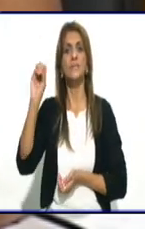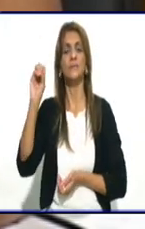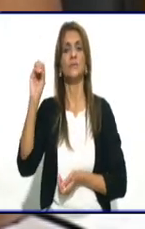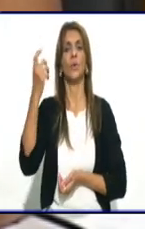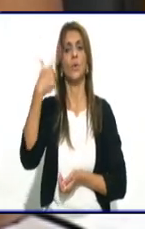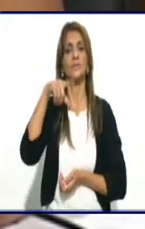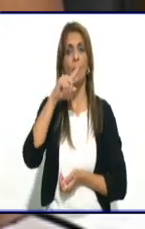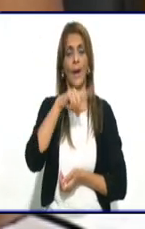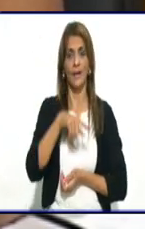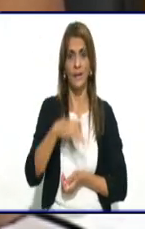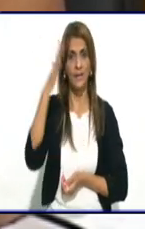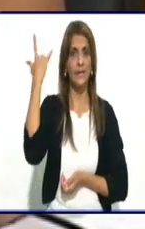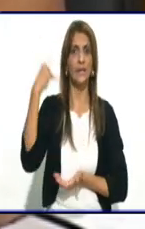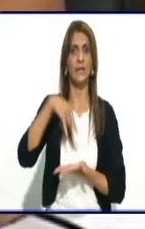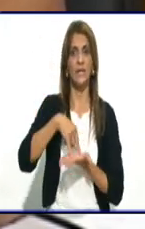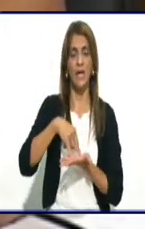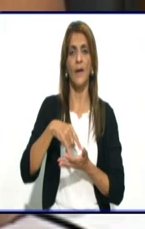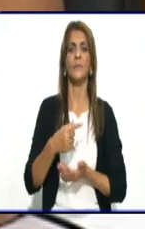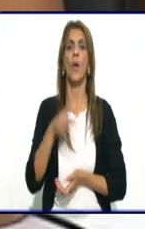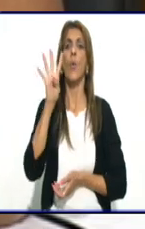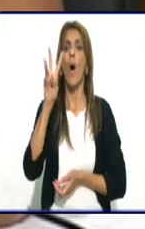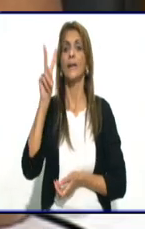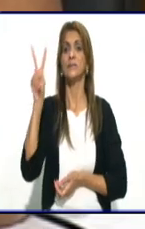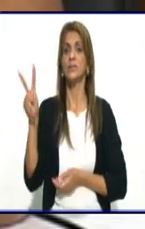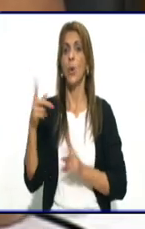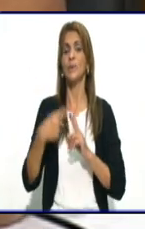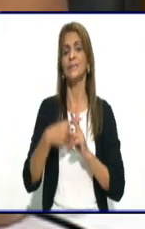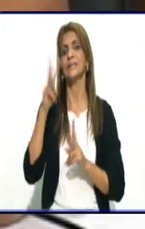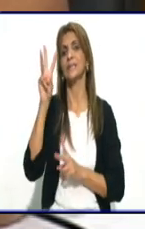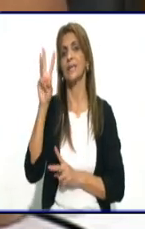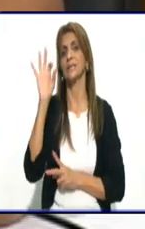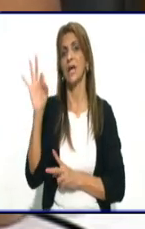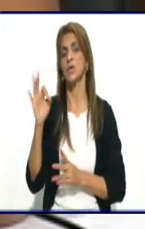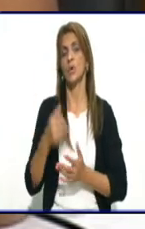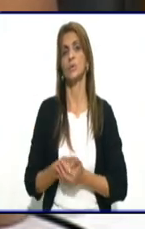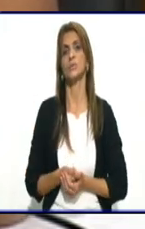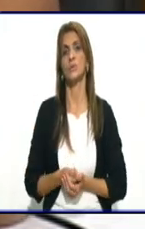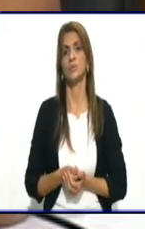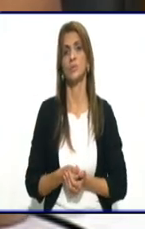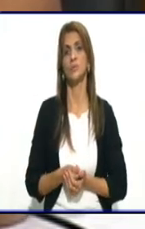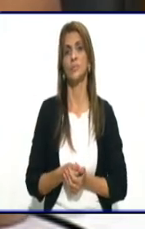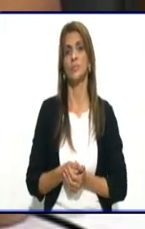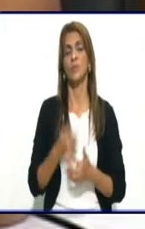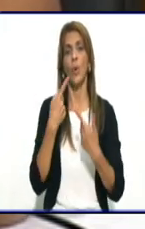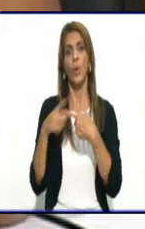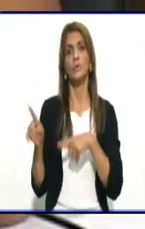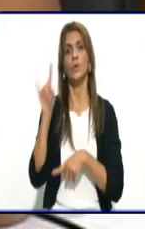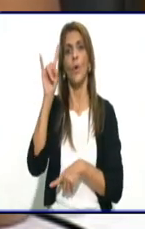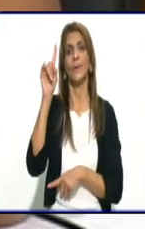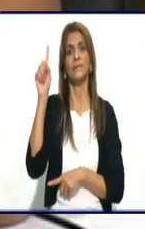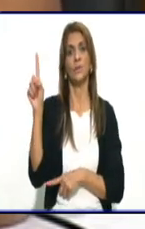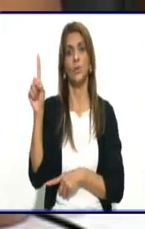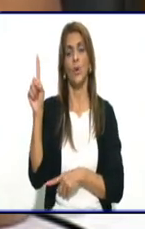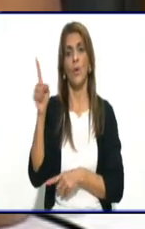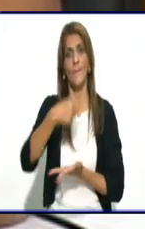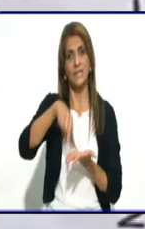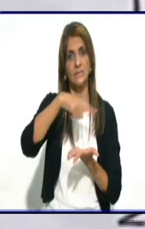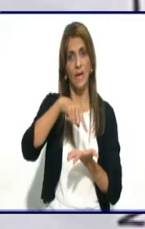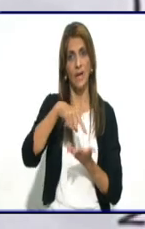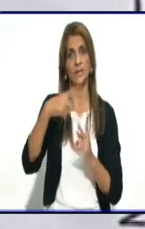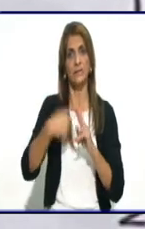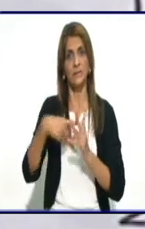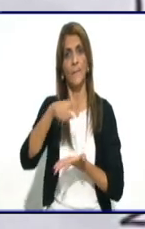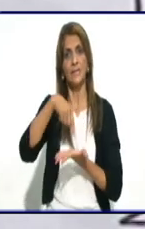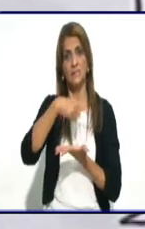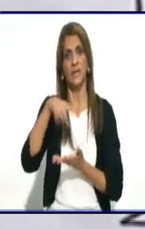Quesada, 42 y 38. Una que abarca las manzanas 91 y 92, que limita las calles